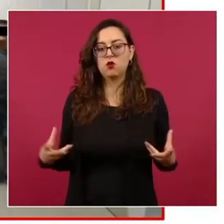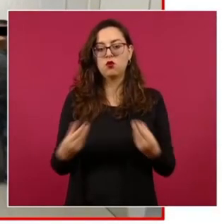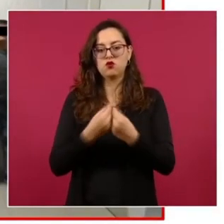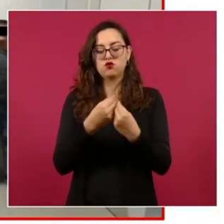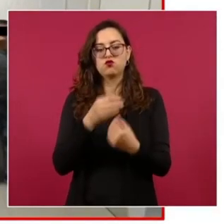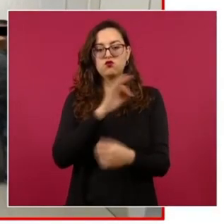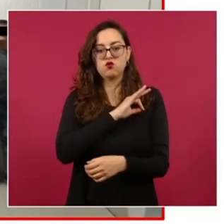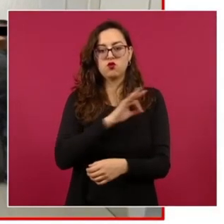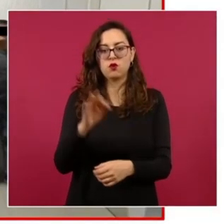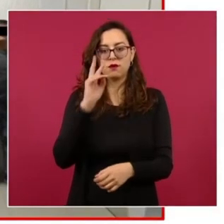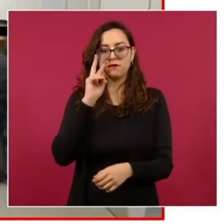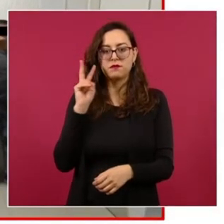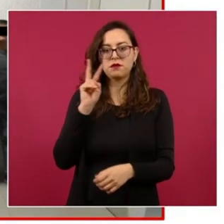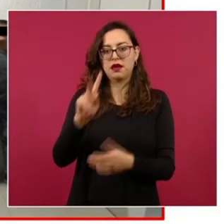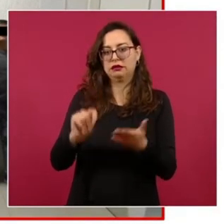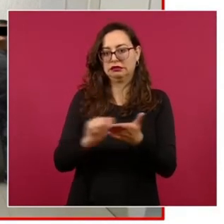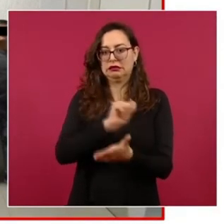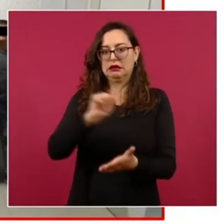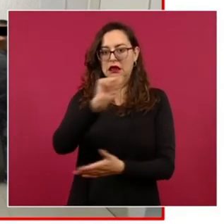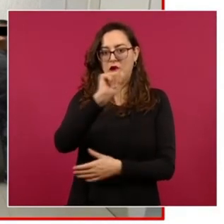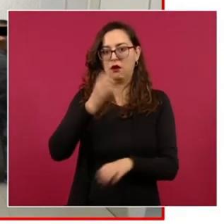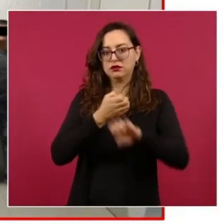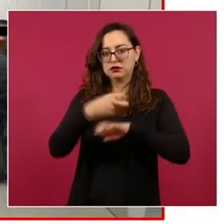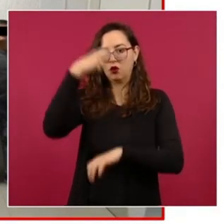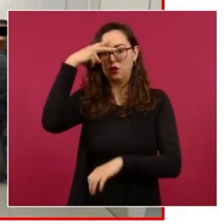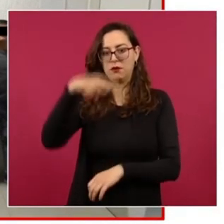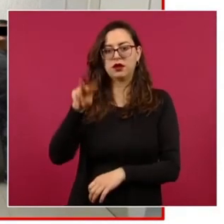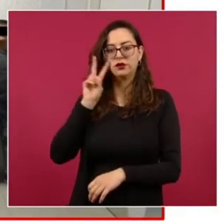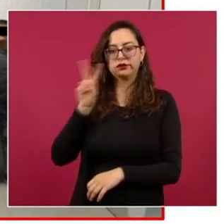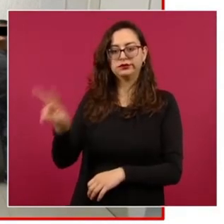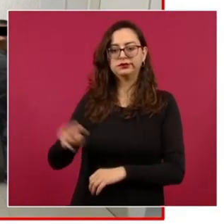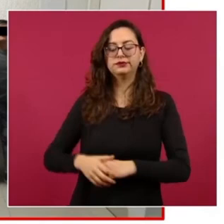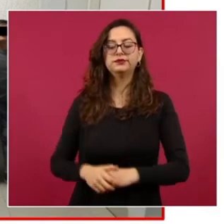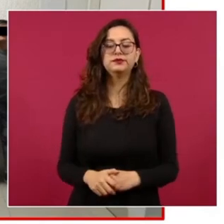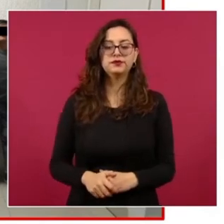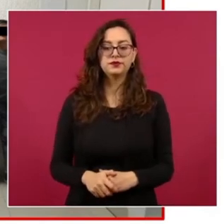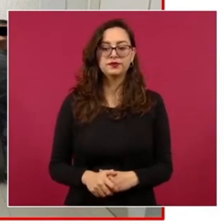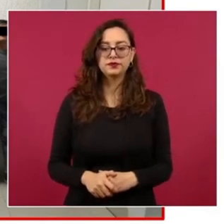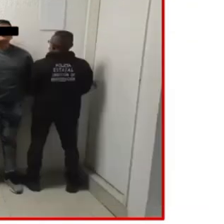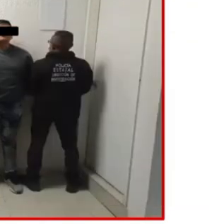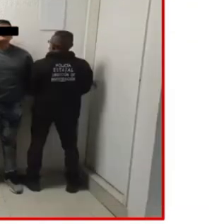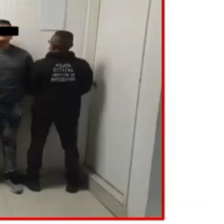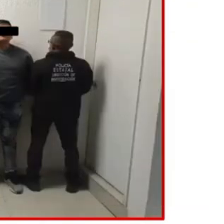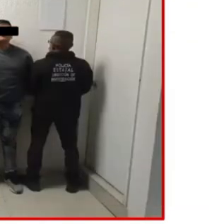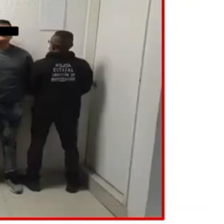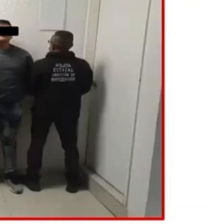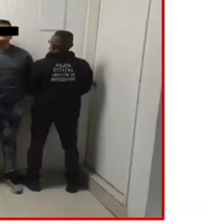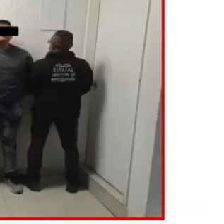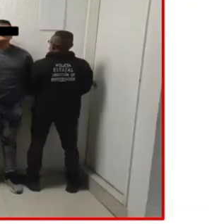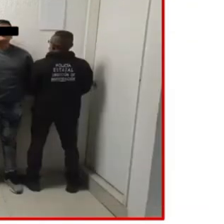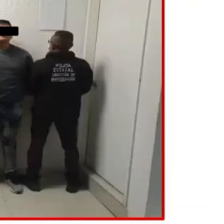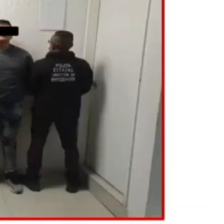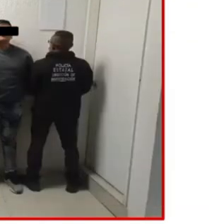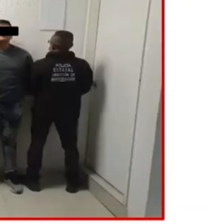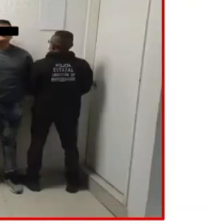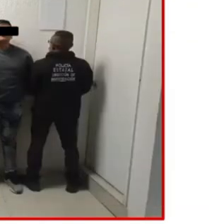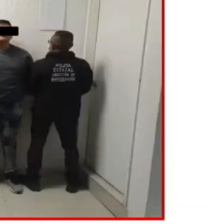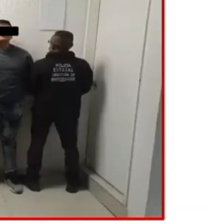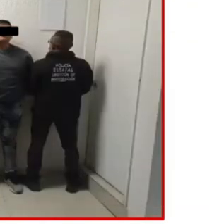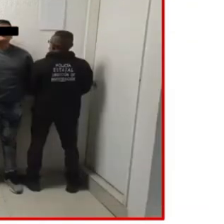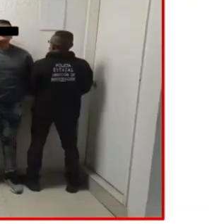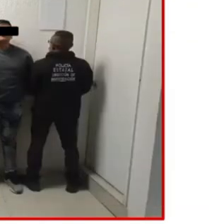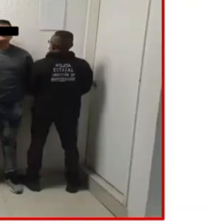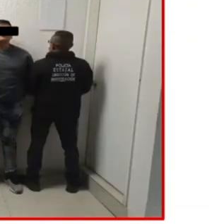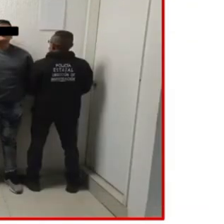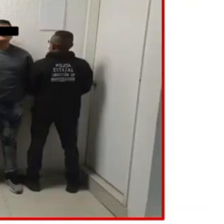de la Fiscalía del Estado de México y los elementos de inteligencia de la Policía Estatal, cumplimentaron un orden de aprehensión